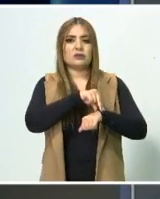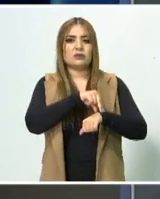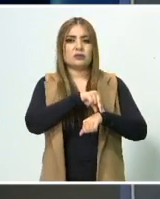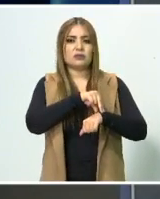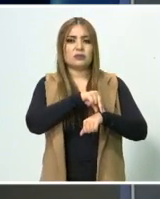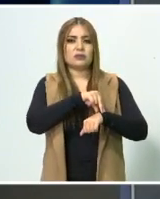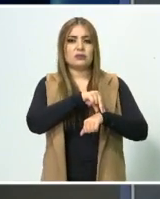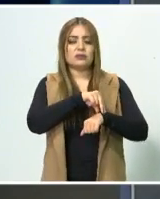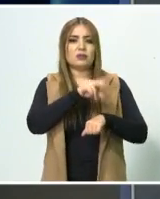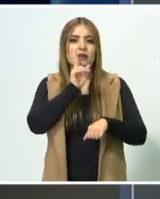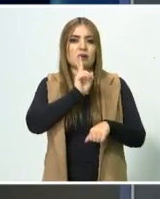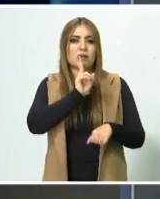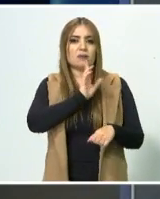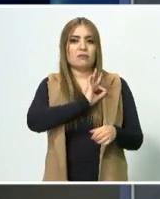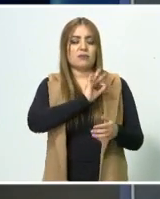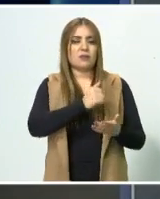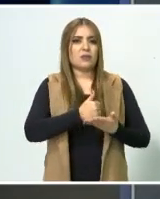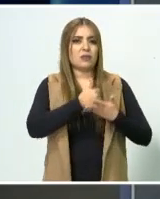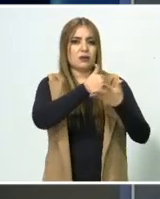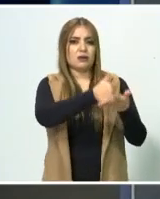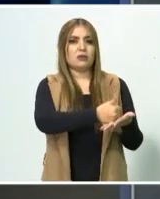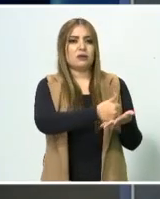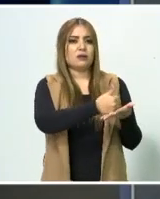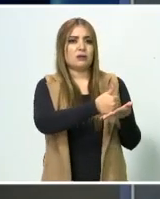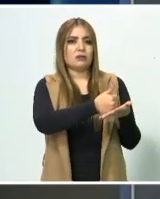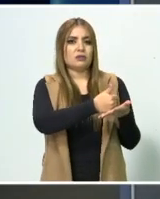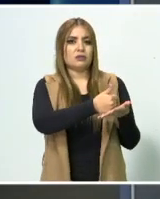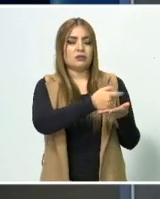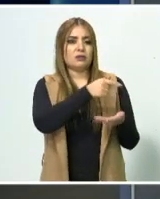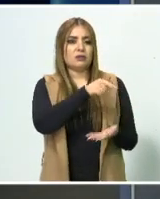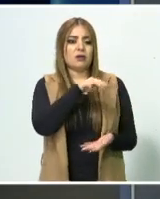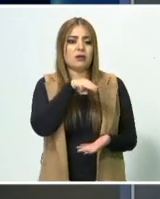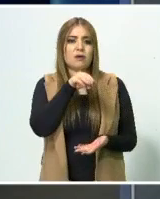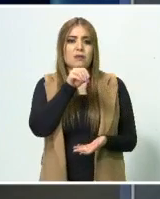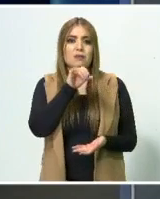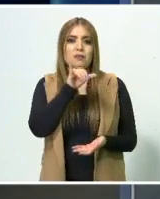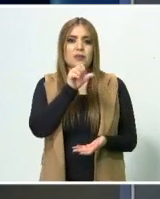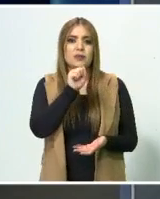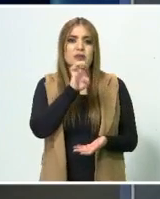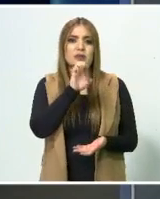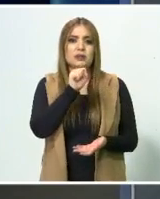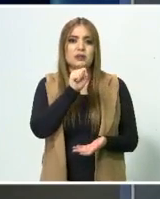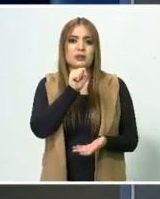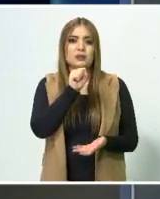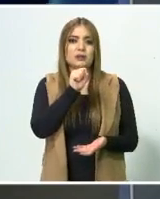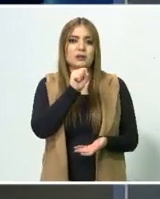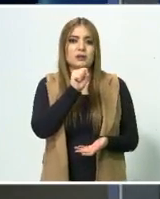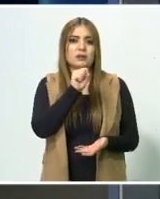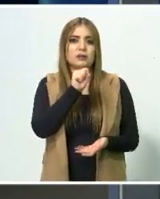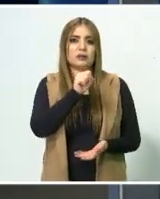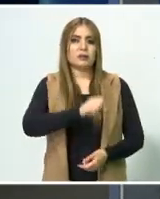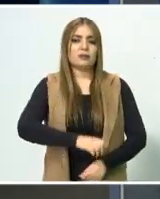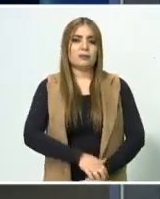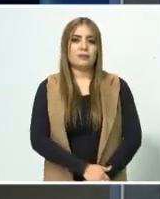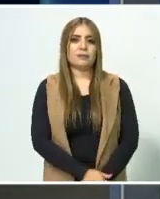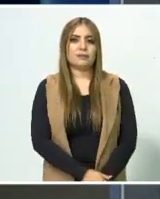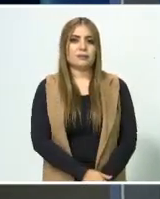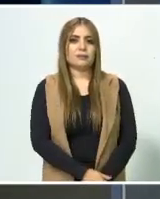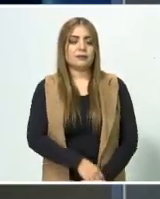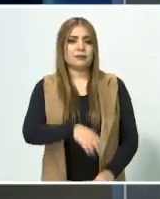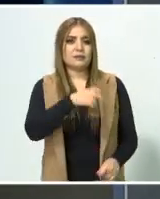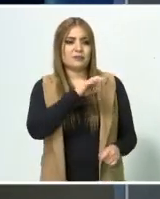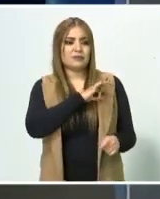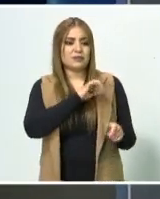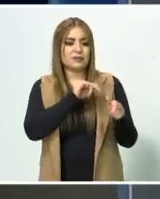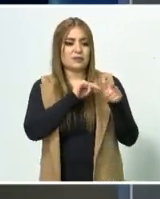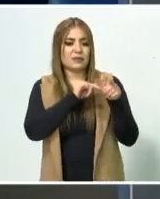Que nos apoye con Moisés para que tenga seguimiento,